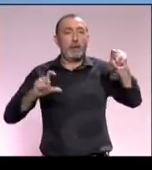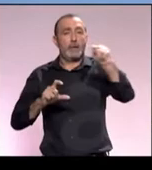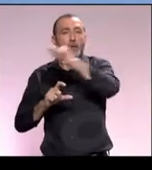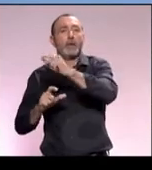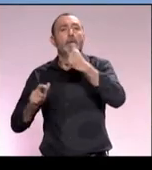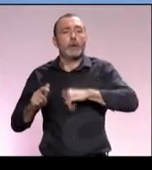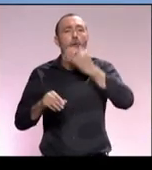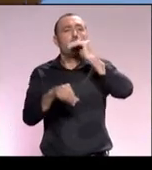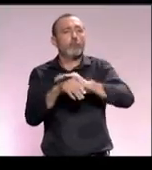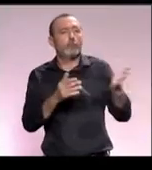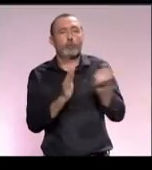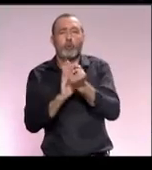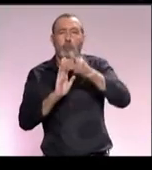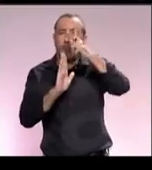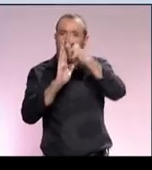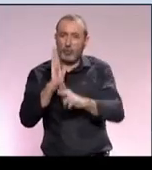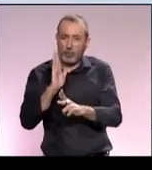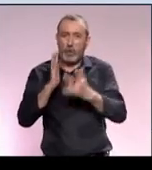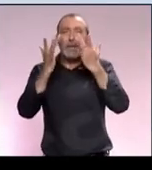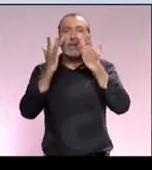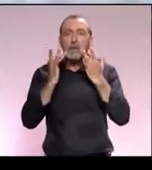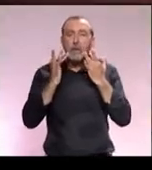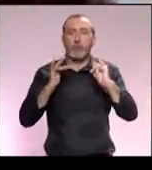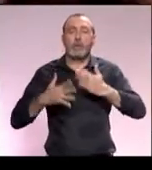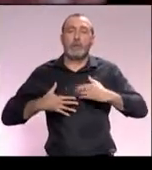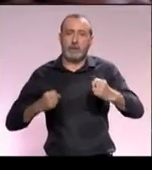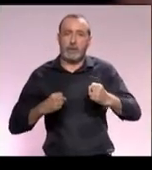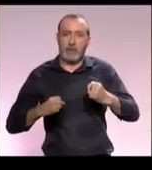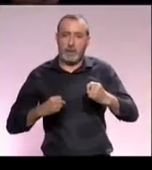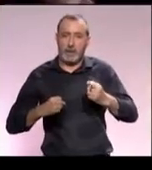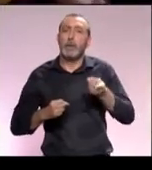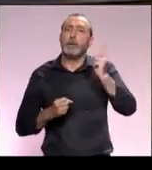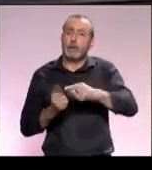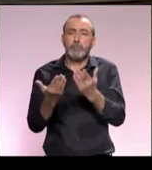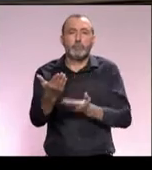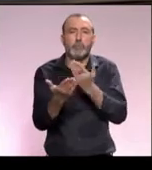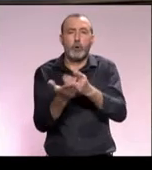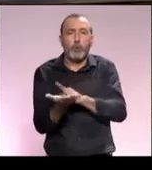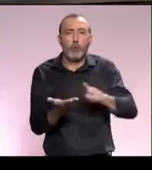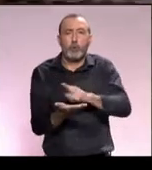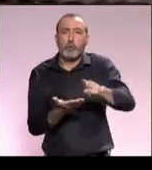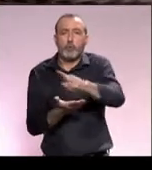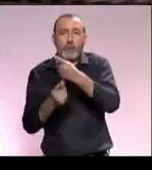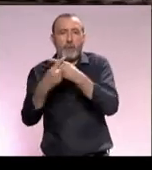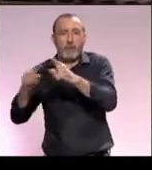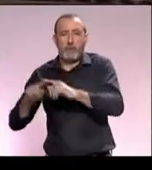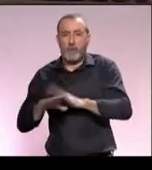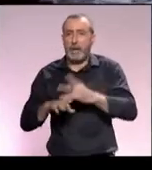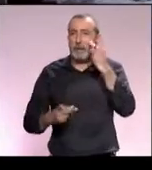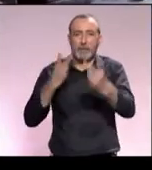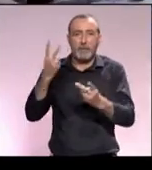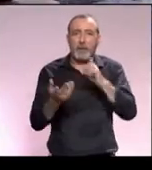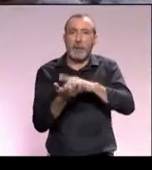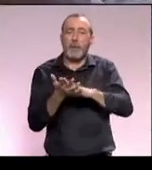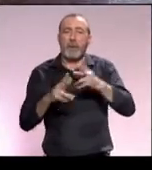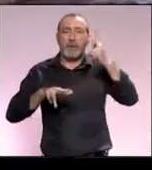establecimientos que siguen los protocolos de seguridad higiénico sanitaria también se sugirieron rutas diferentes para visitar Málaga